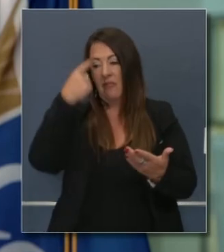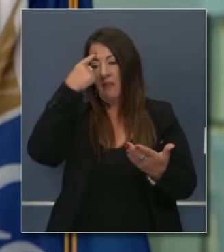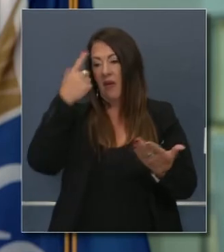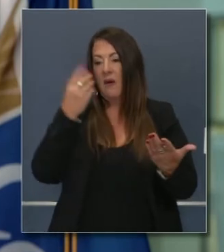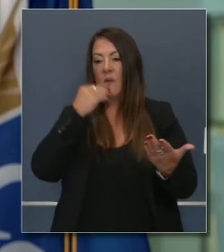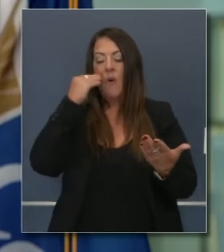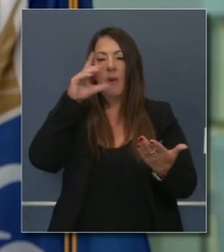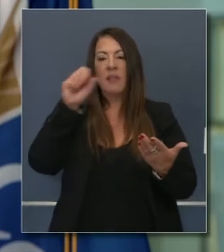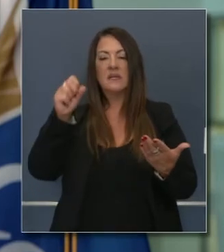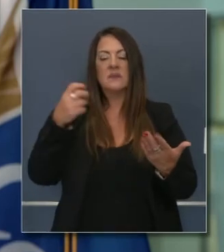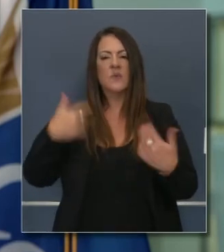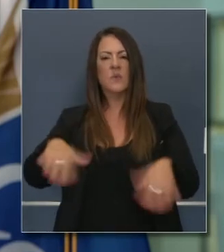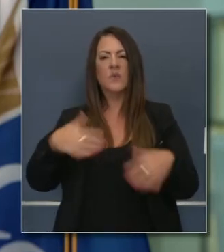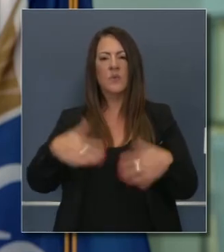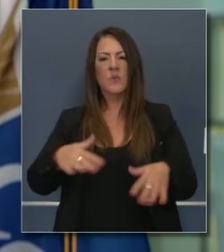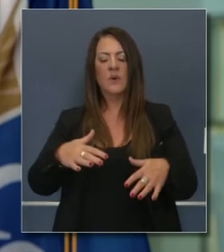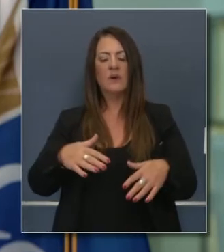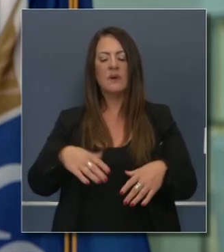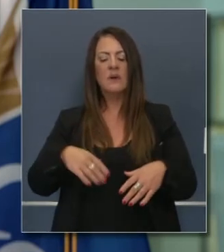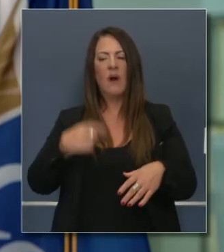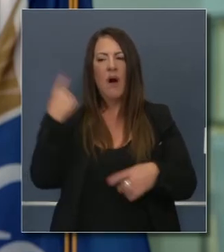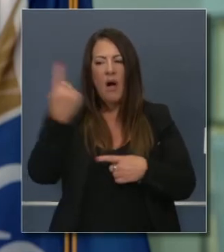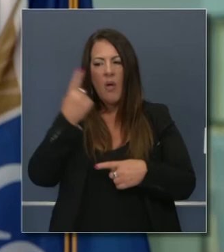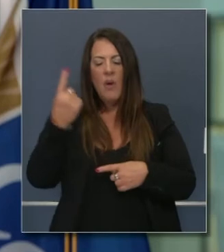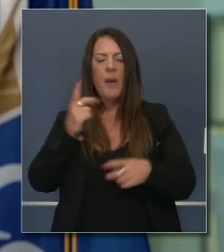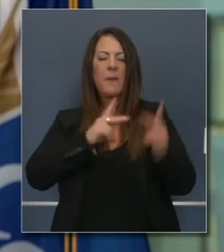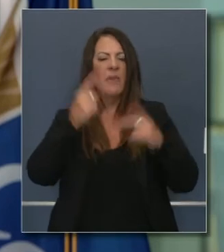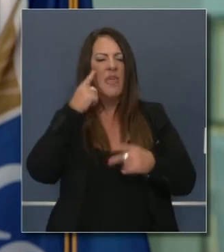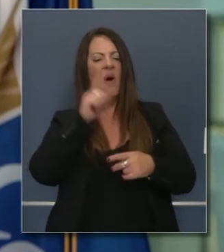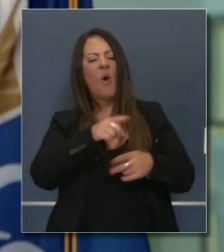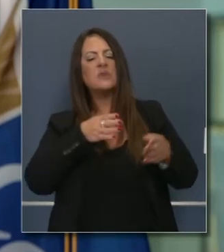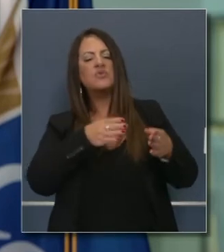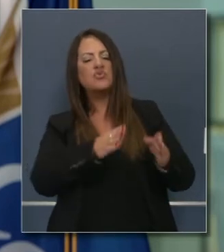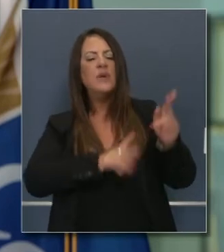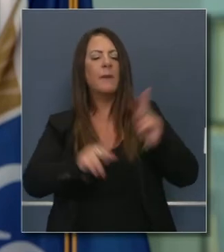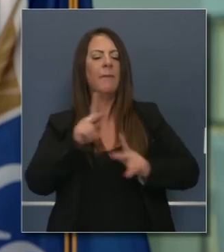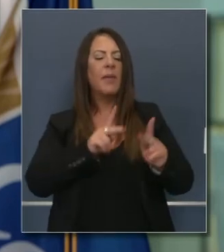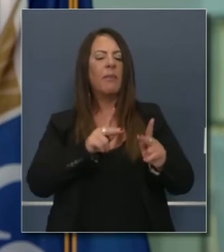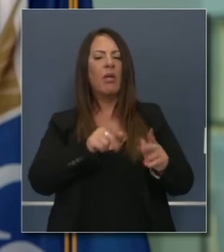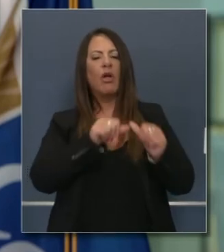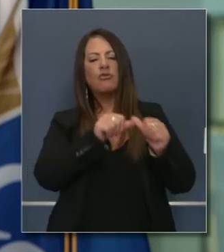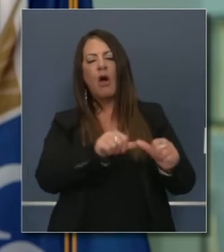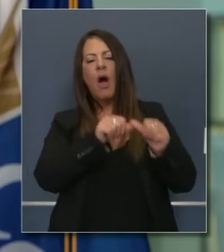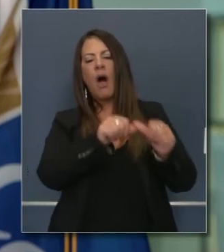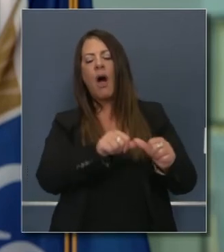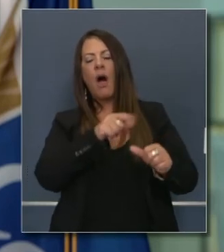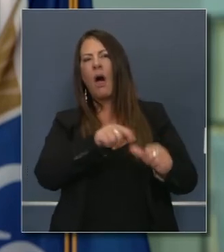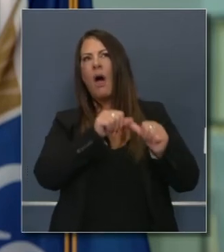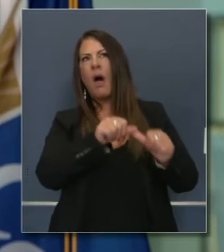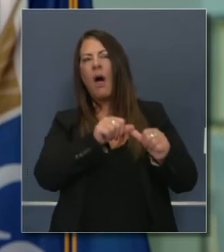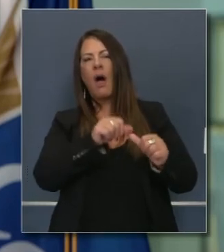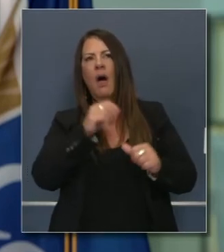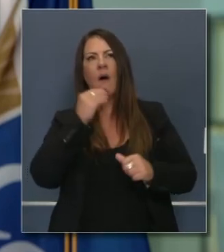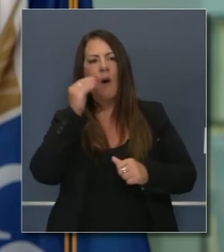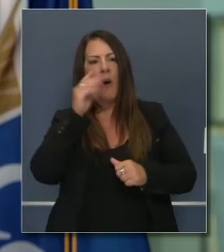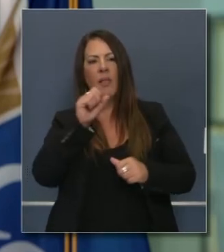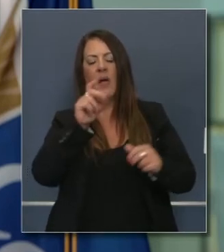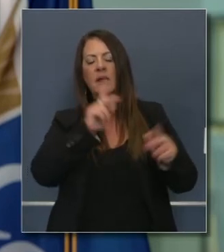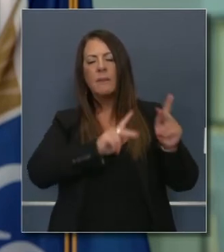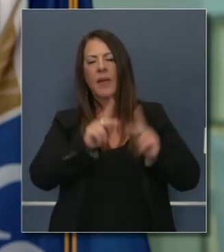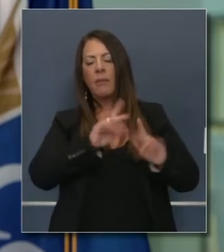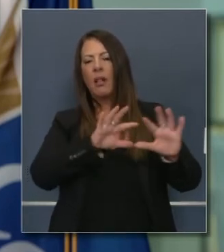piensa en los desalojados y yo pienso en ellos de manera muy amplia. Ellos lo ven como una persona, la gente que vive en la calle, es algo crónico.